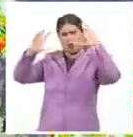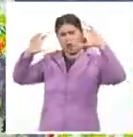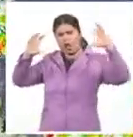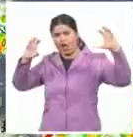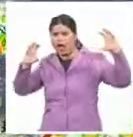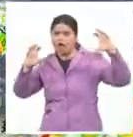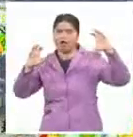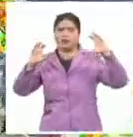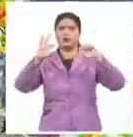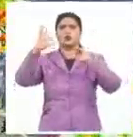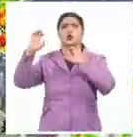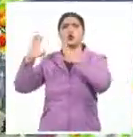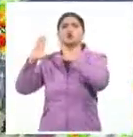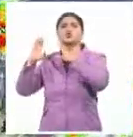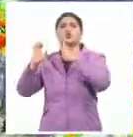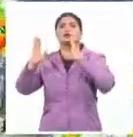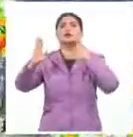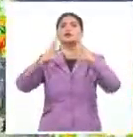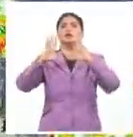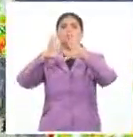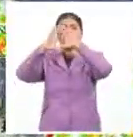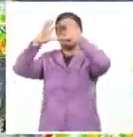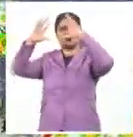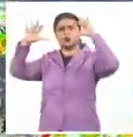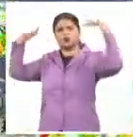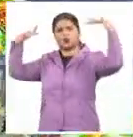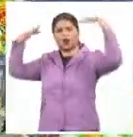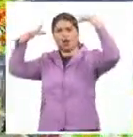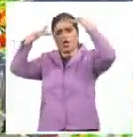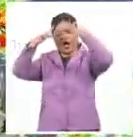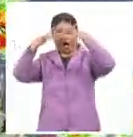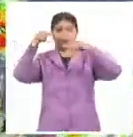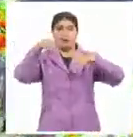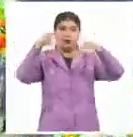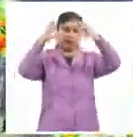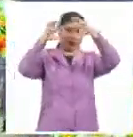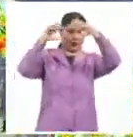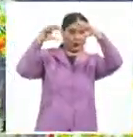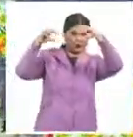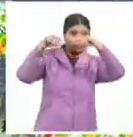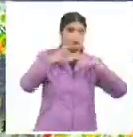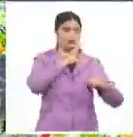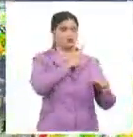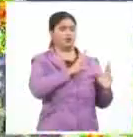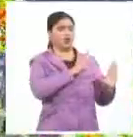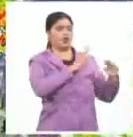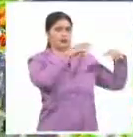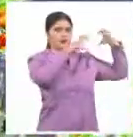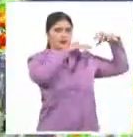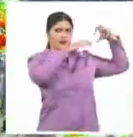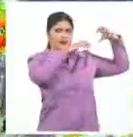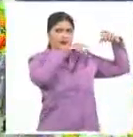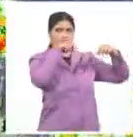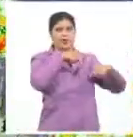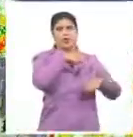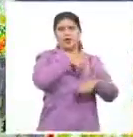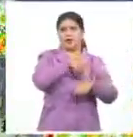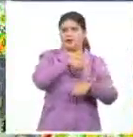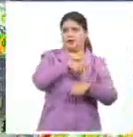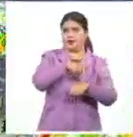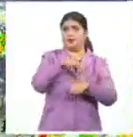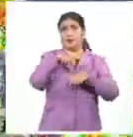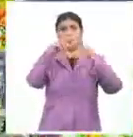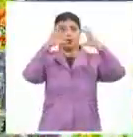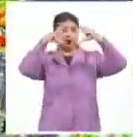circulación como se genera en esta parte y la humedad queda sobre el oriente del país a esta hora, está lloviendo al norte de la